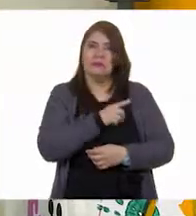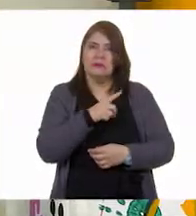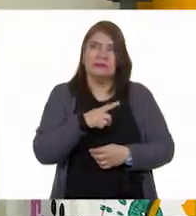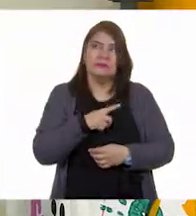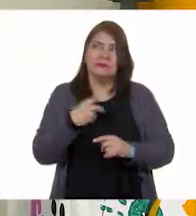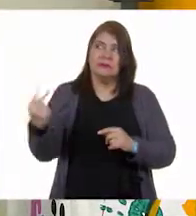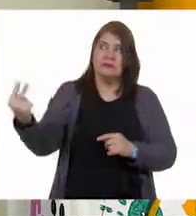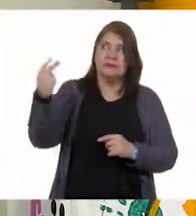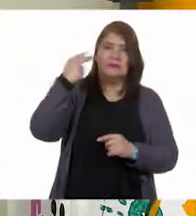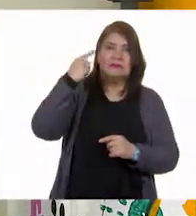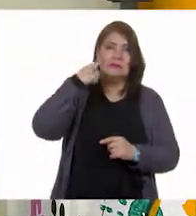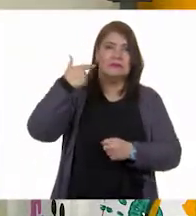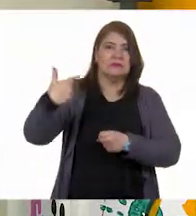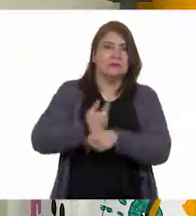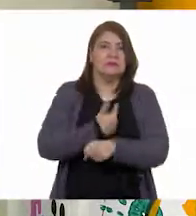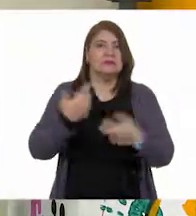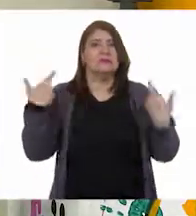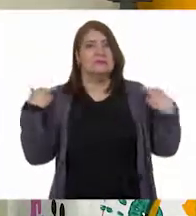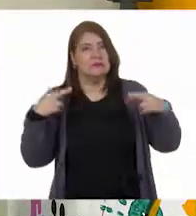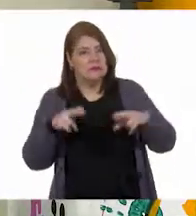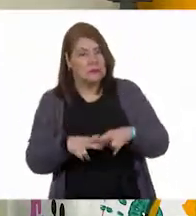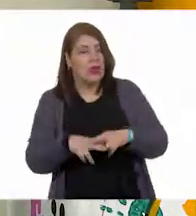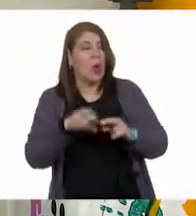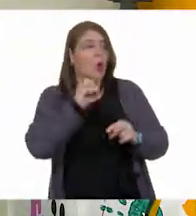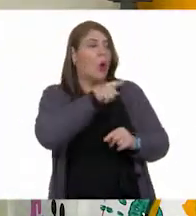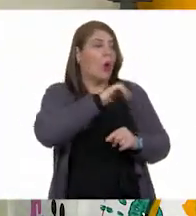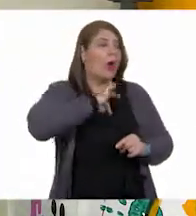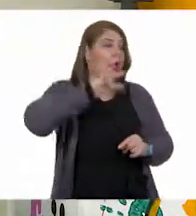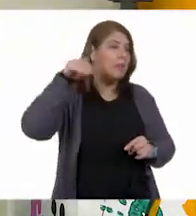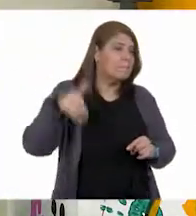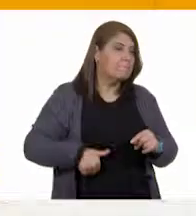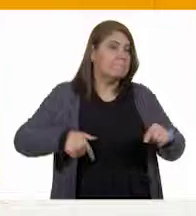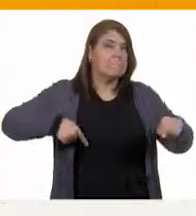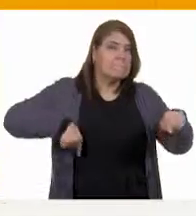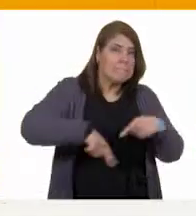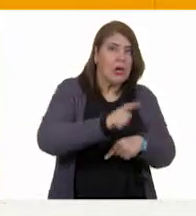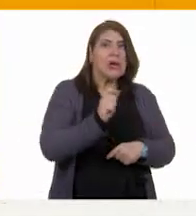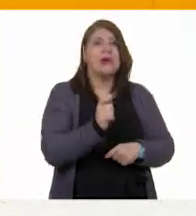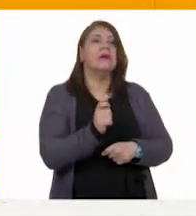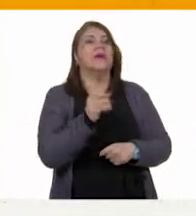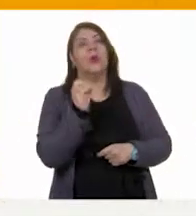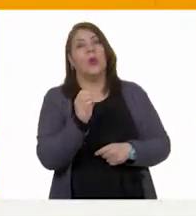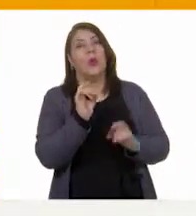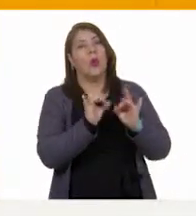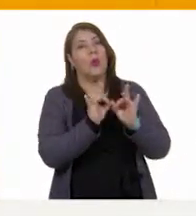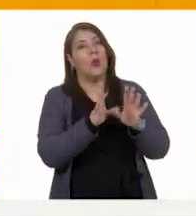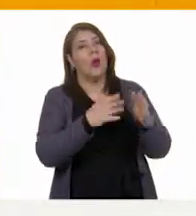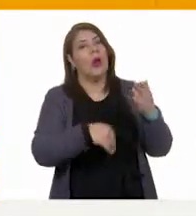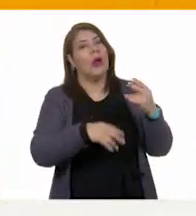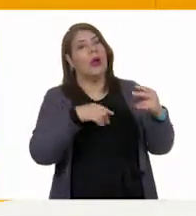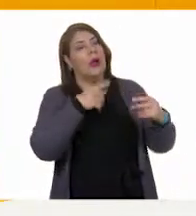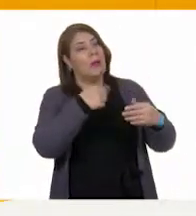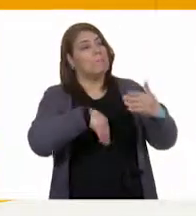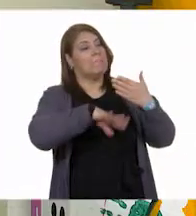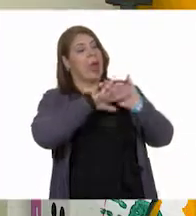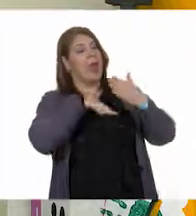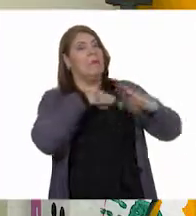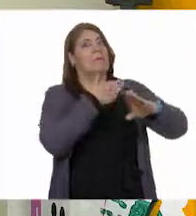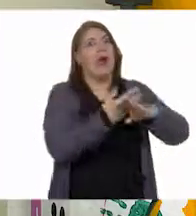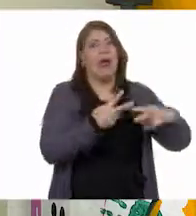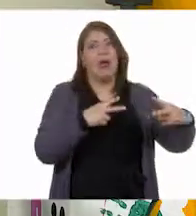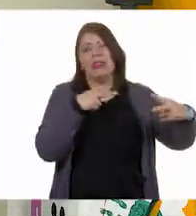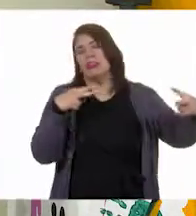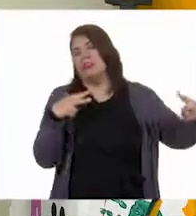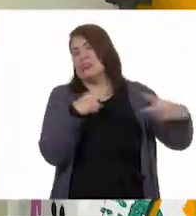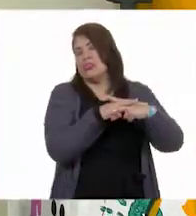hay una maestra cerca y lo puedo lastimar. ¿Y qué tal si me responde con otra patada y entonces nos peleamos y